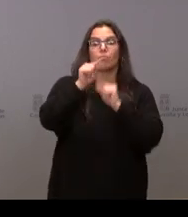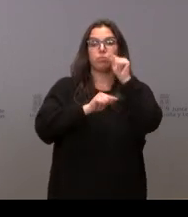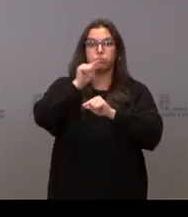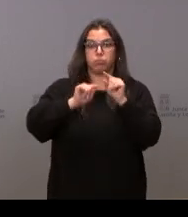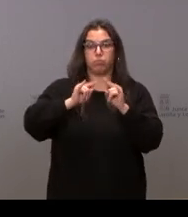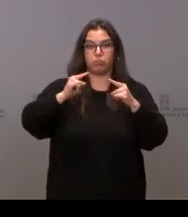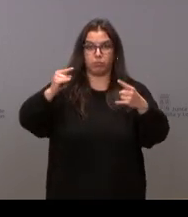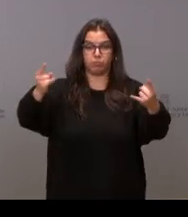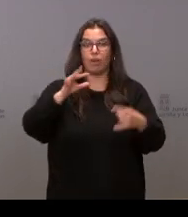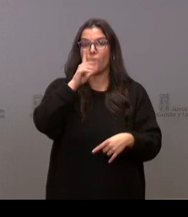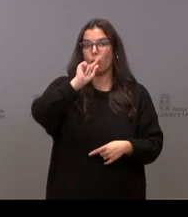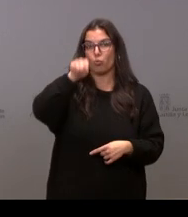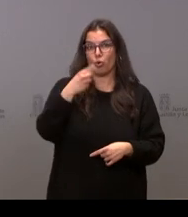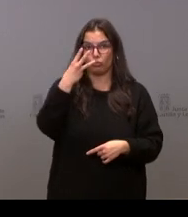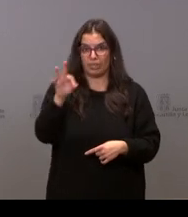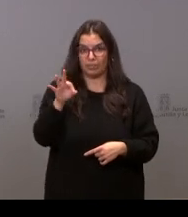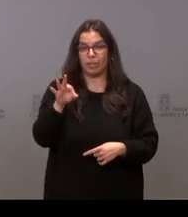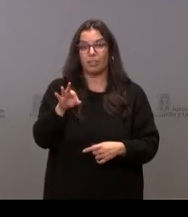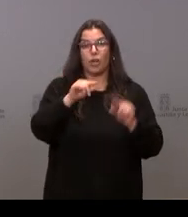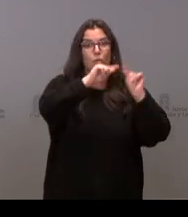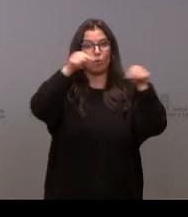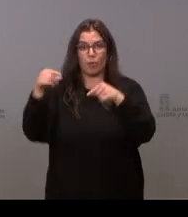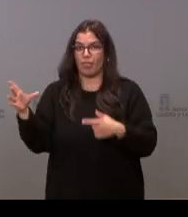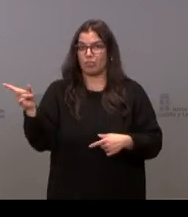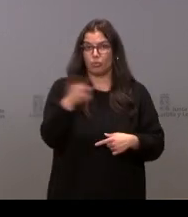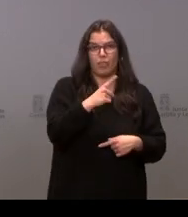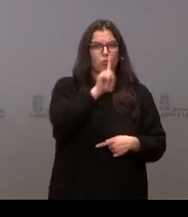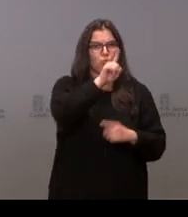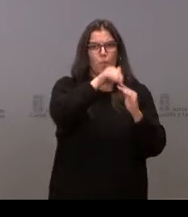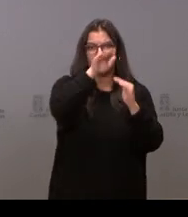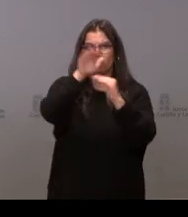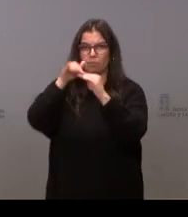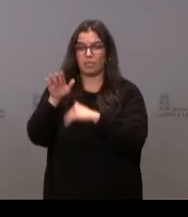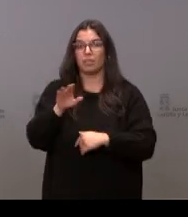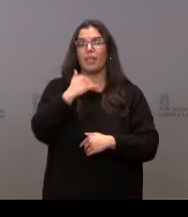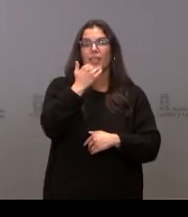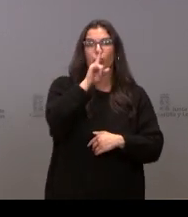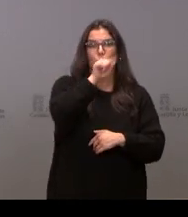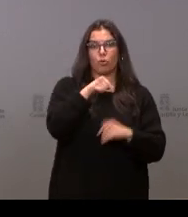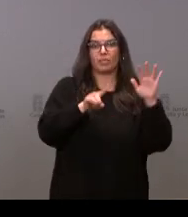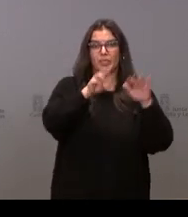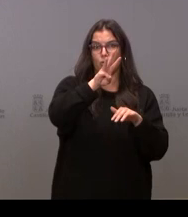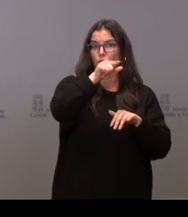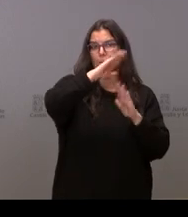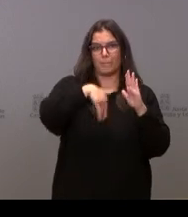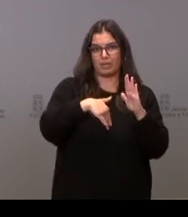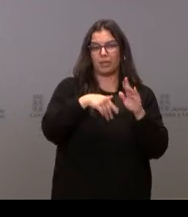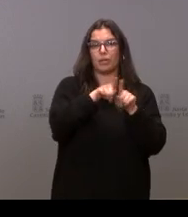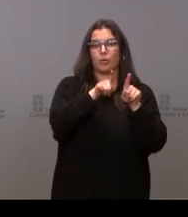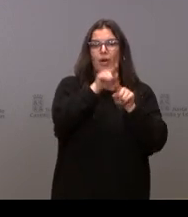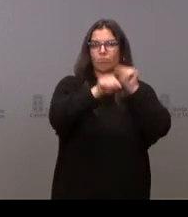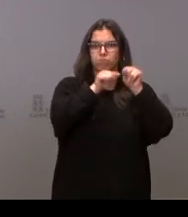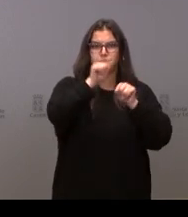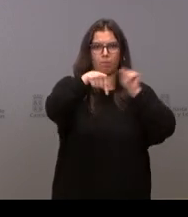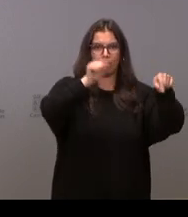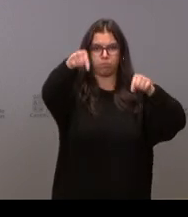este momento está en 1,30. Todas las provincias están por encima de 1.000. Zamora en 1,68. Es la provincia con mayor índice